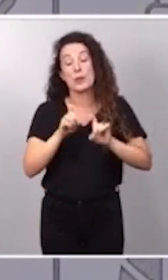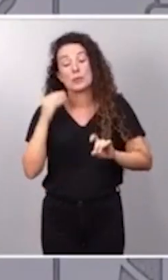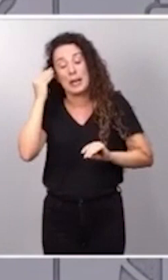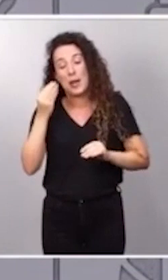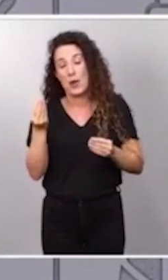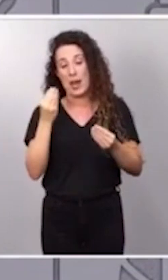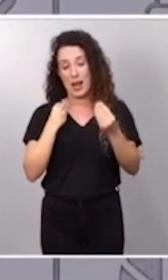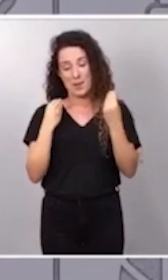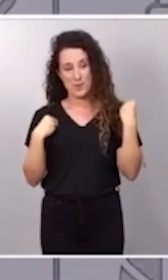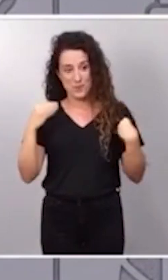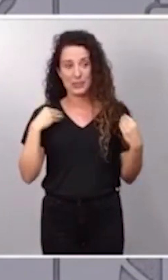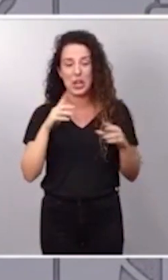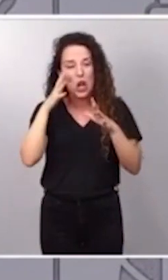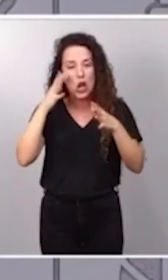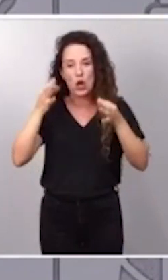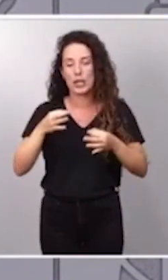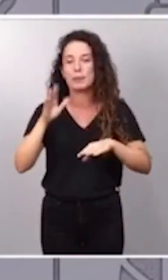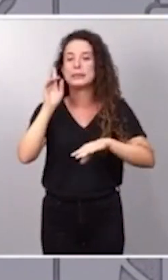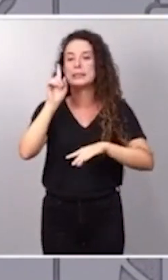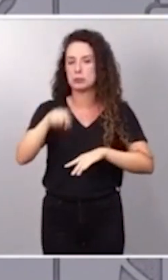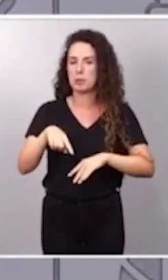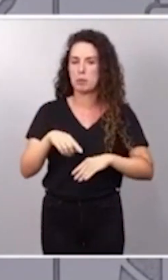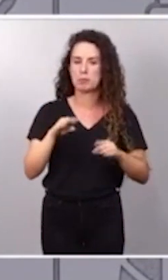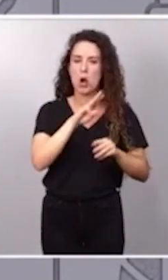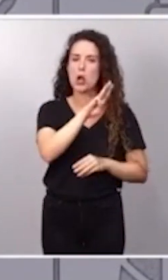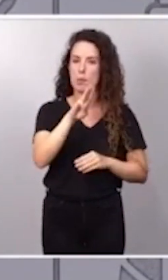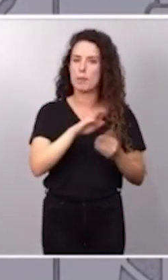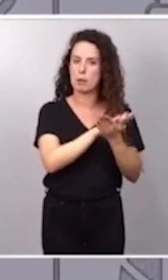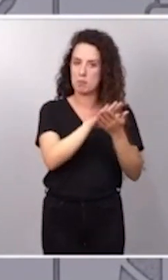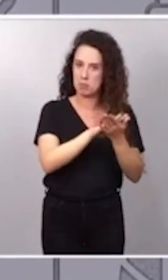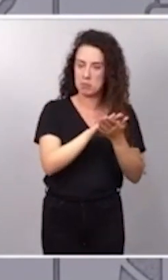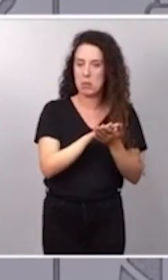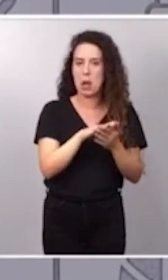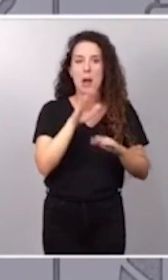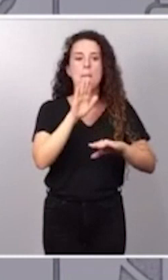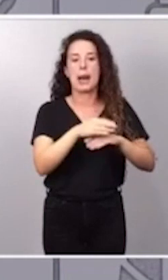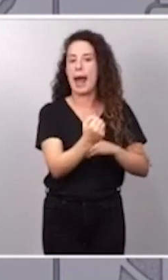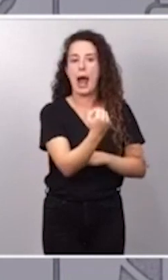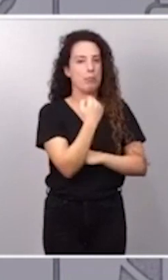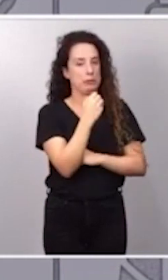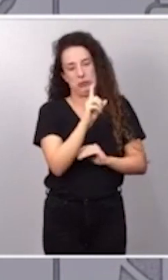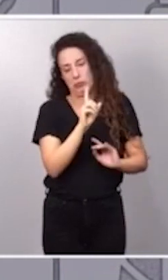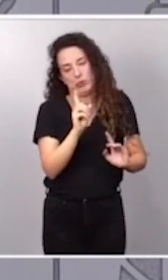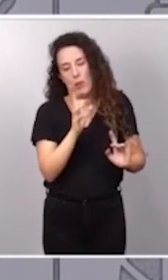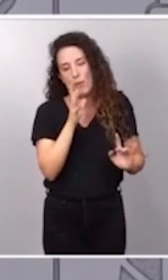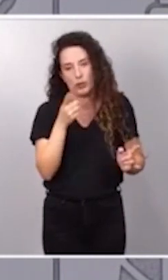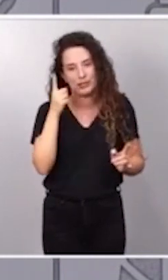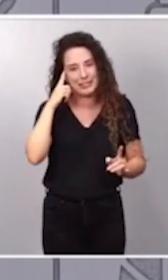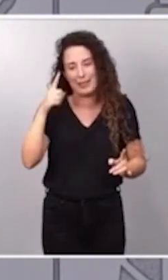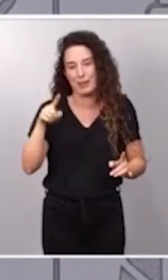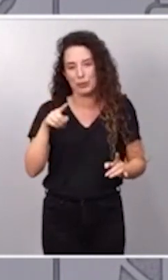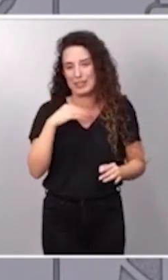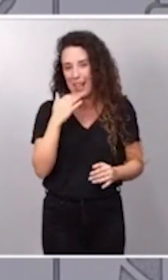lógicamente, vamos también a dirigirnos al Partido Popular. No lo vamos a hacer para recabar su apoyo. Sería, en fin, algo que